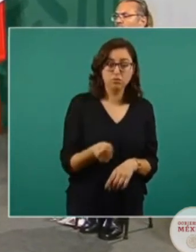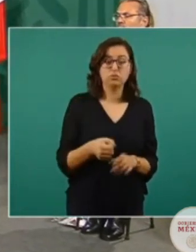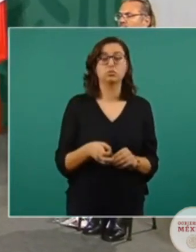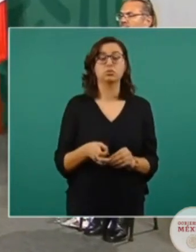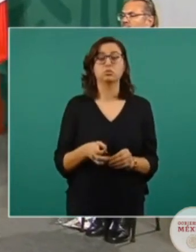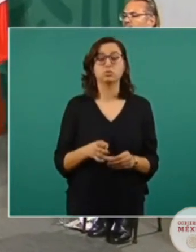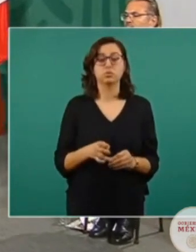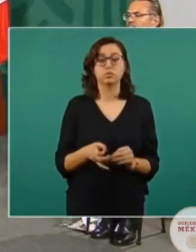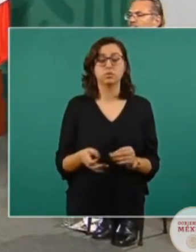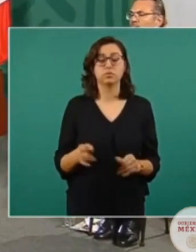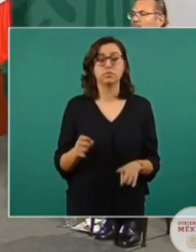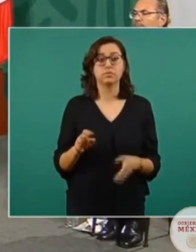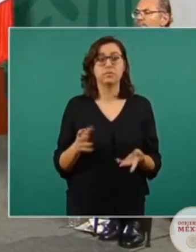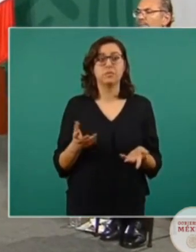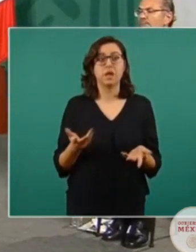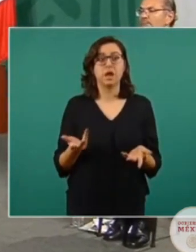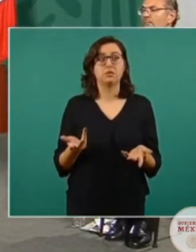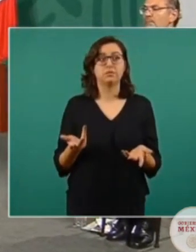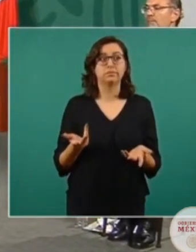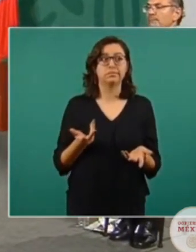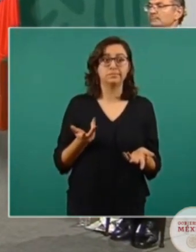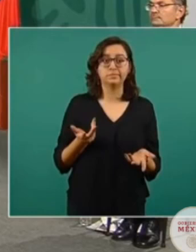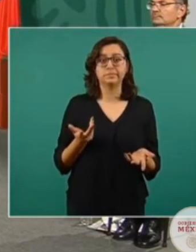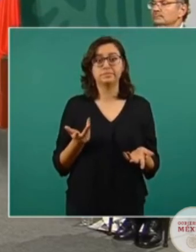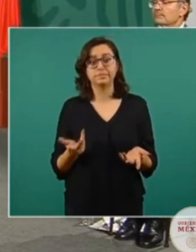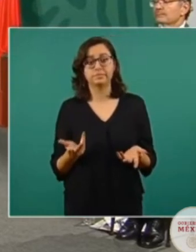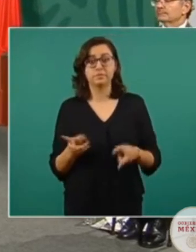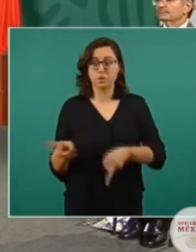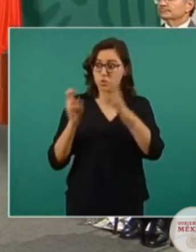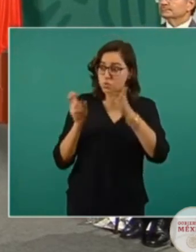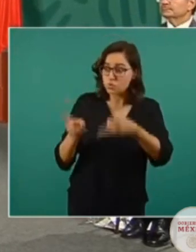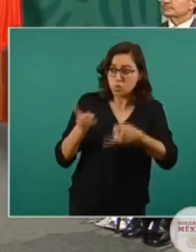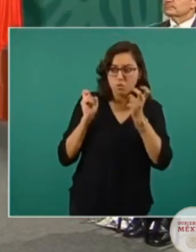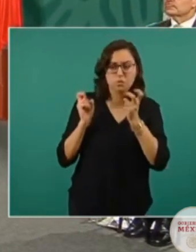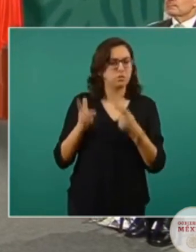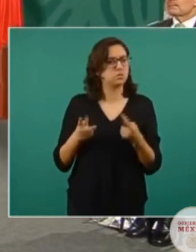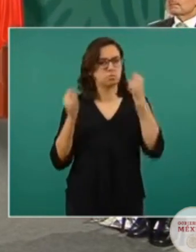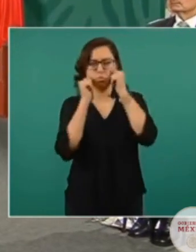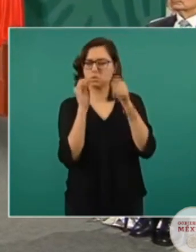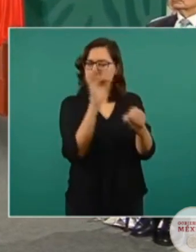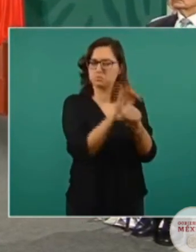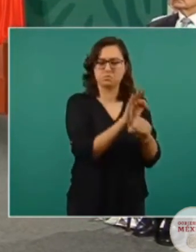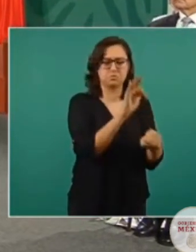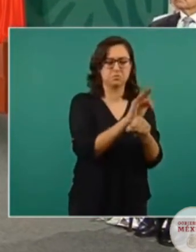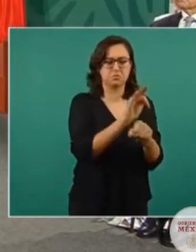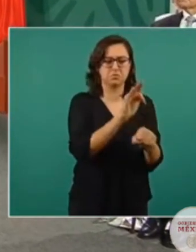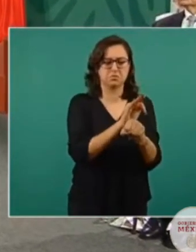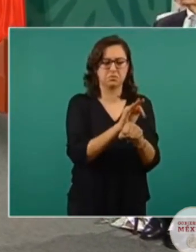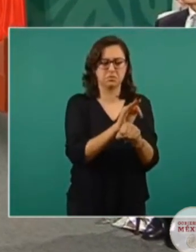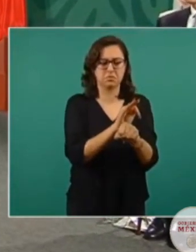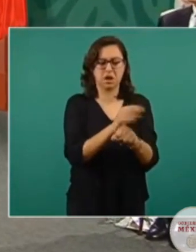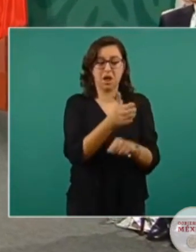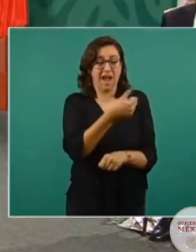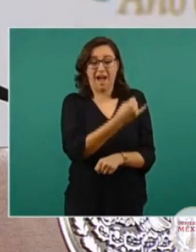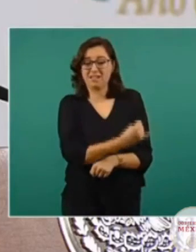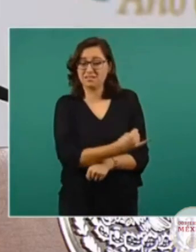de robos, de atracos,